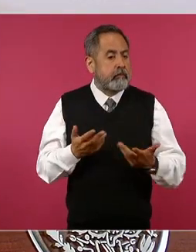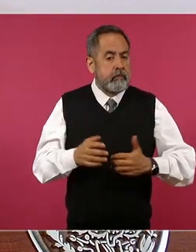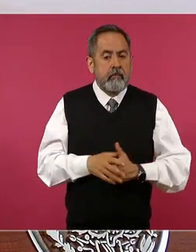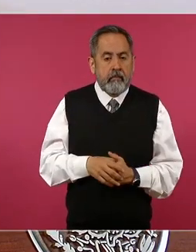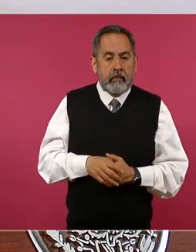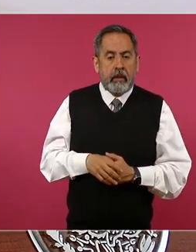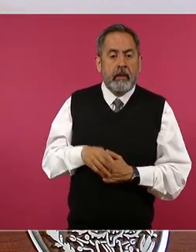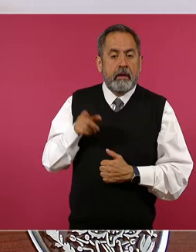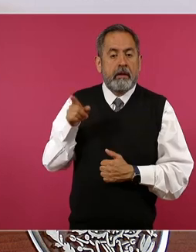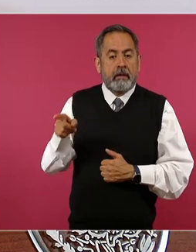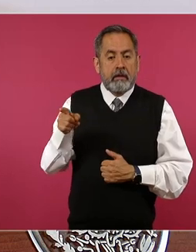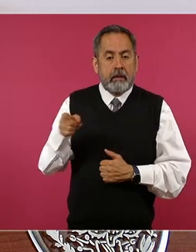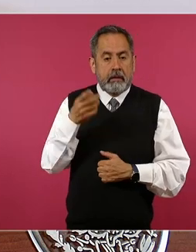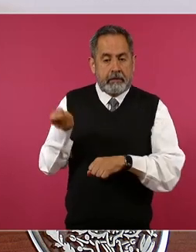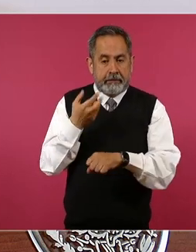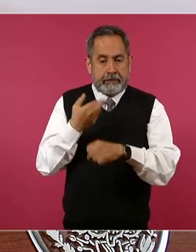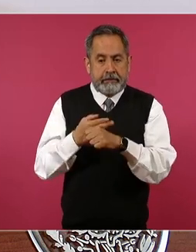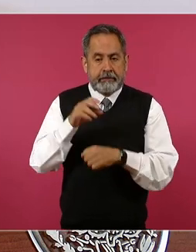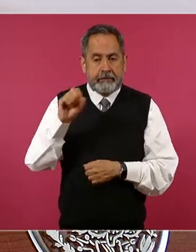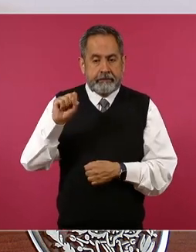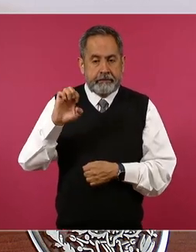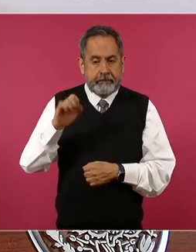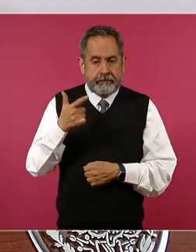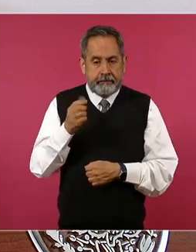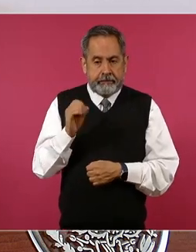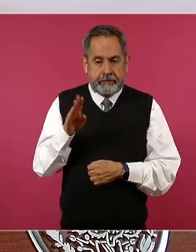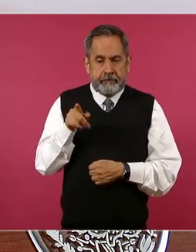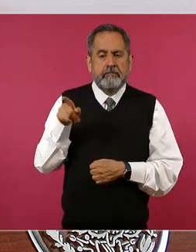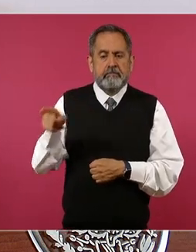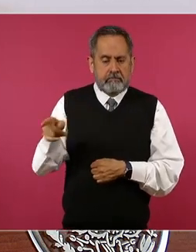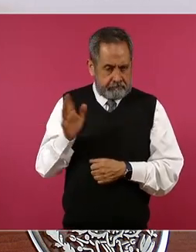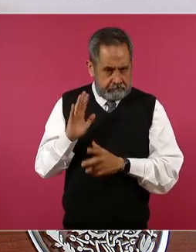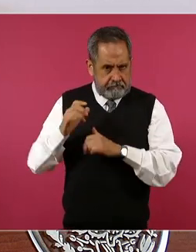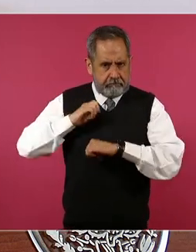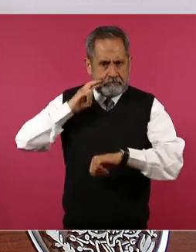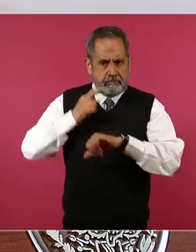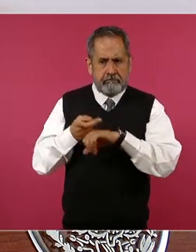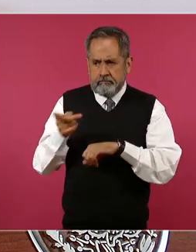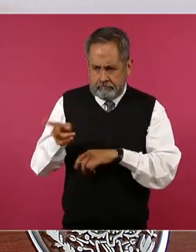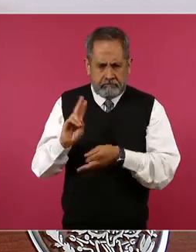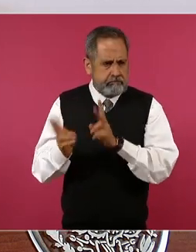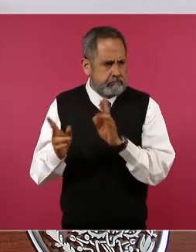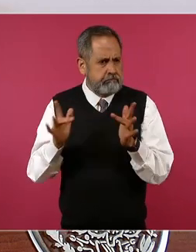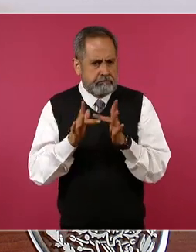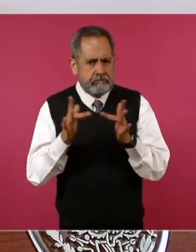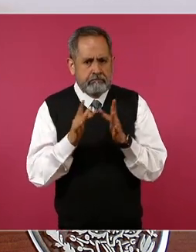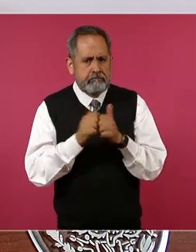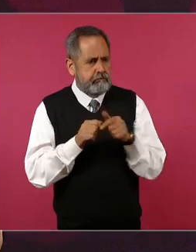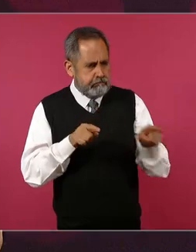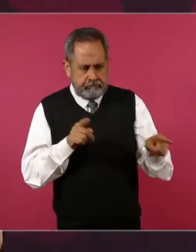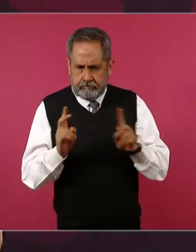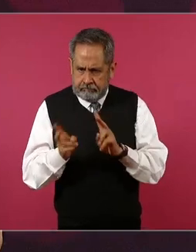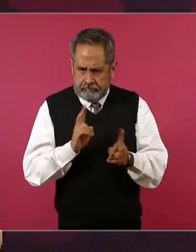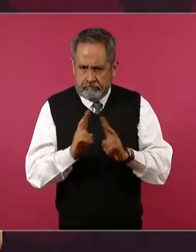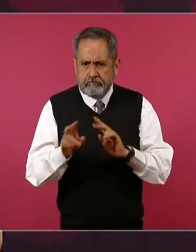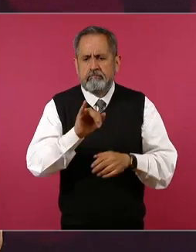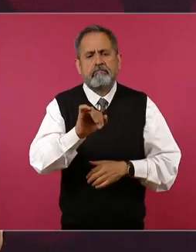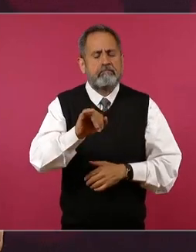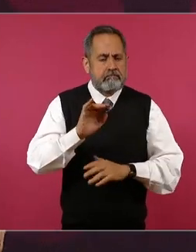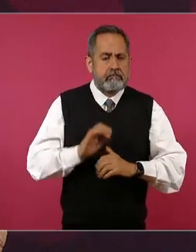de Gobernación lo está haciendo. Lo mismo